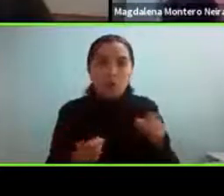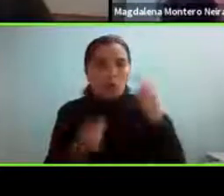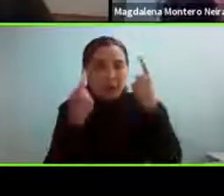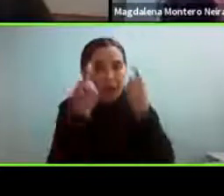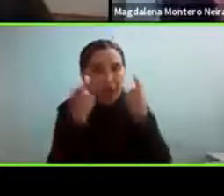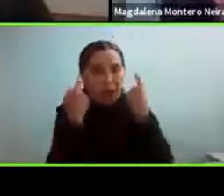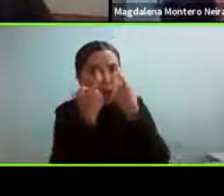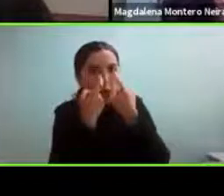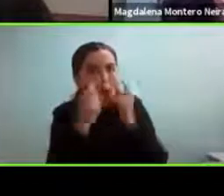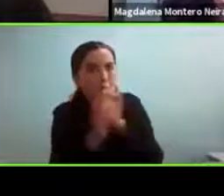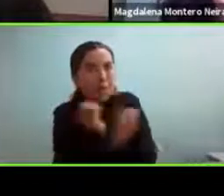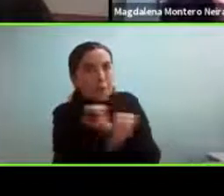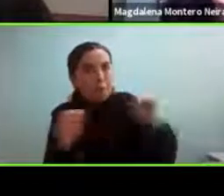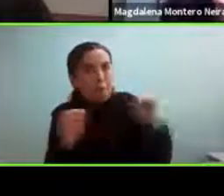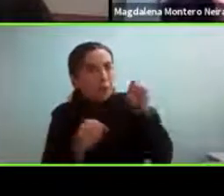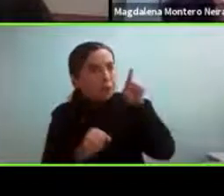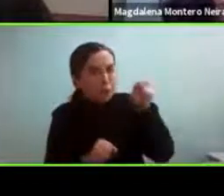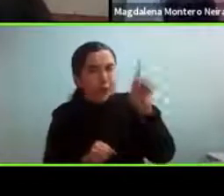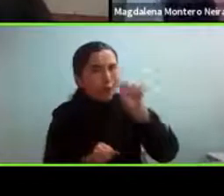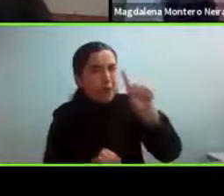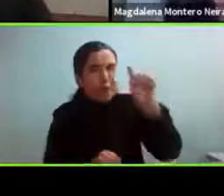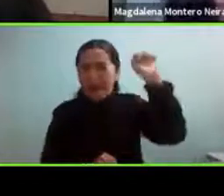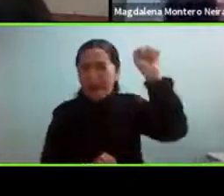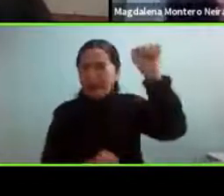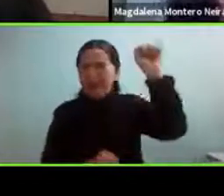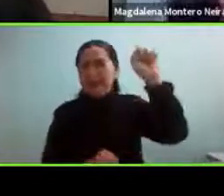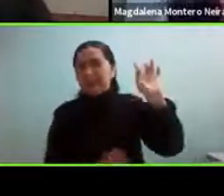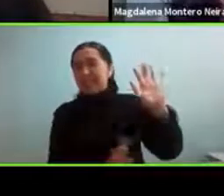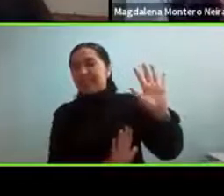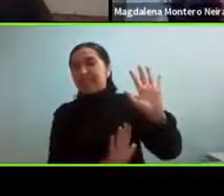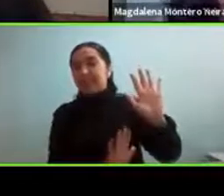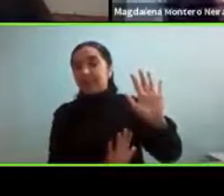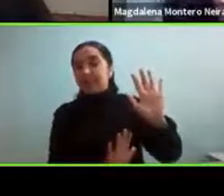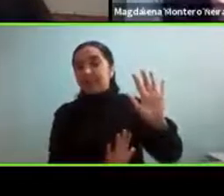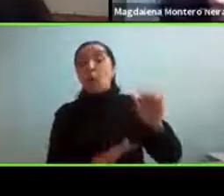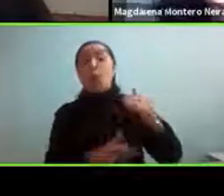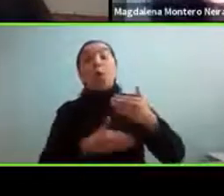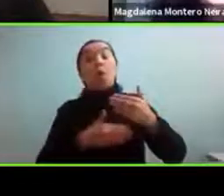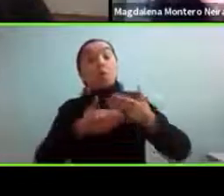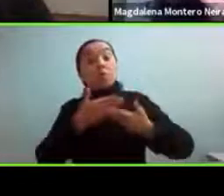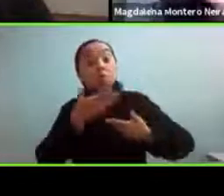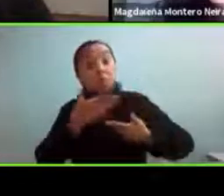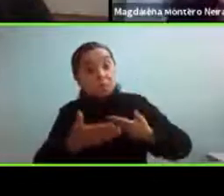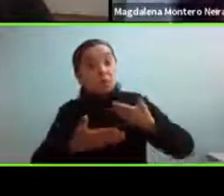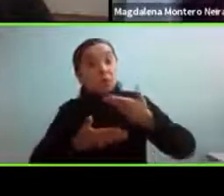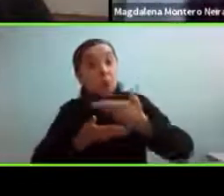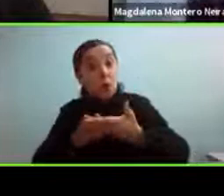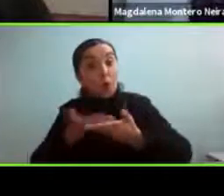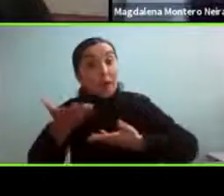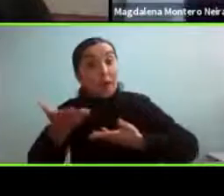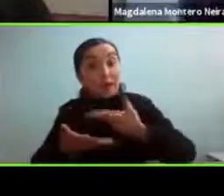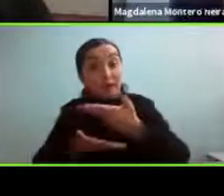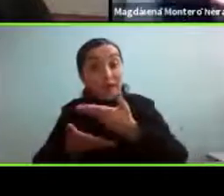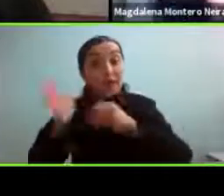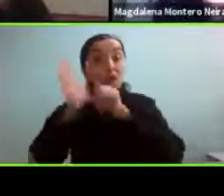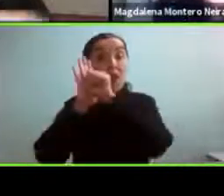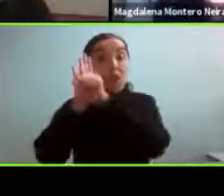cómo se me ocurre que yo era autista entonces como que a medida que he ido compartiendo videos artículos